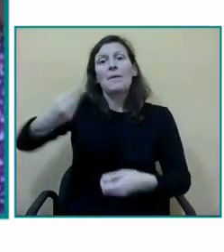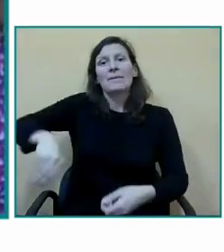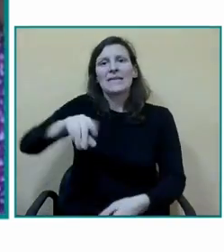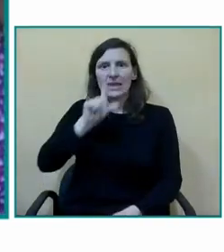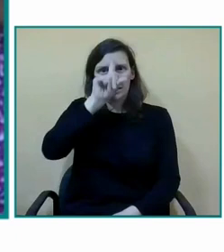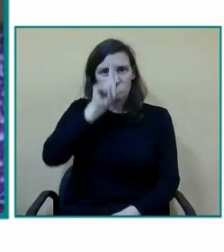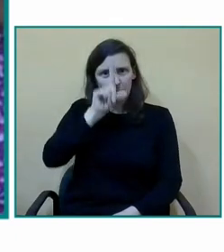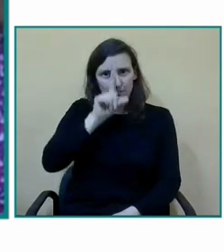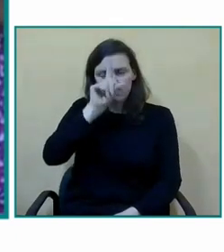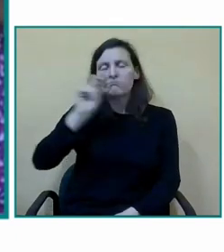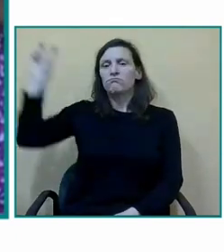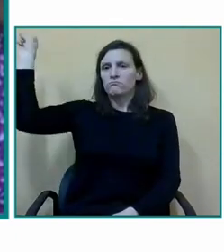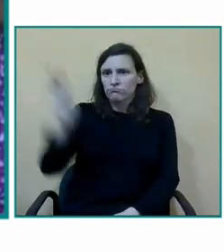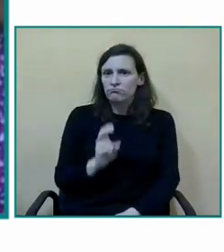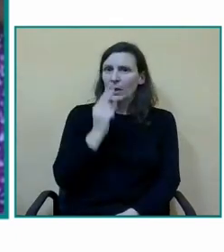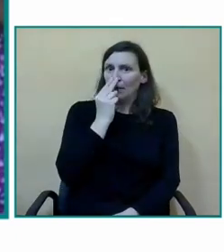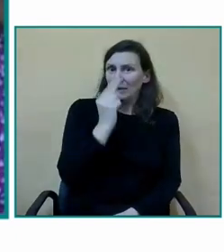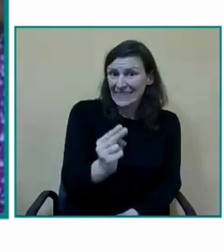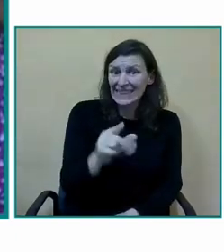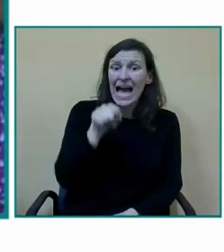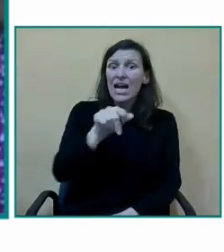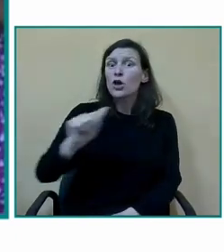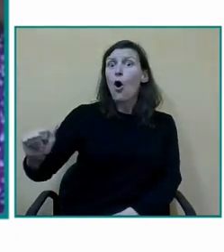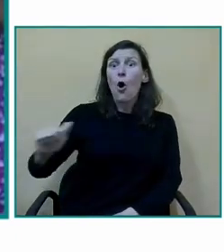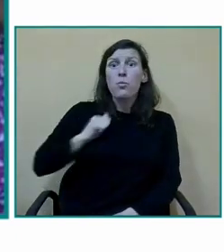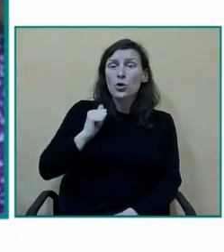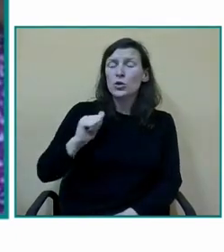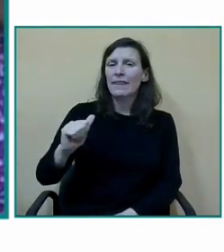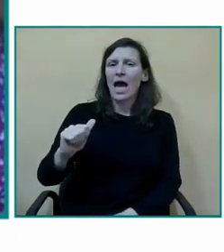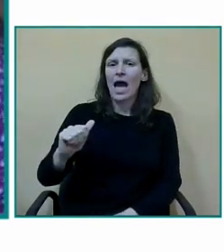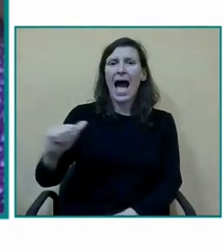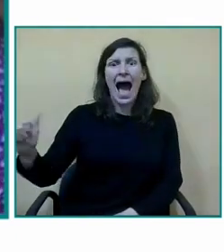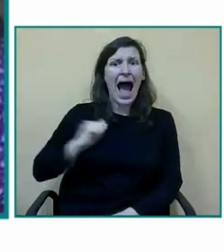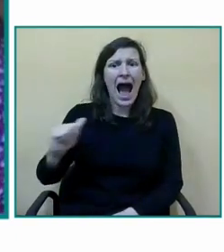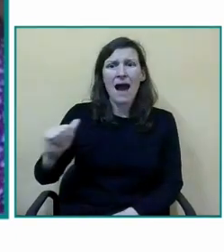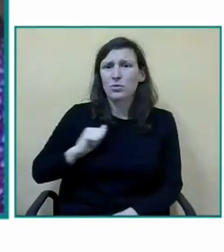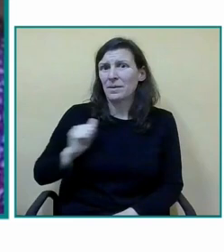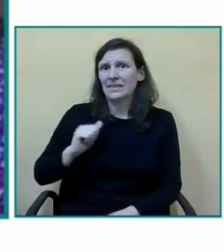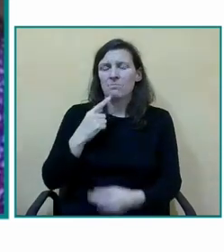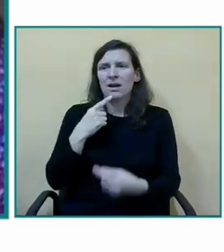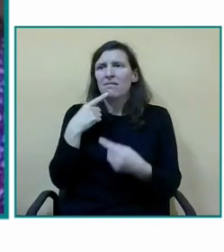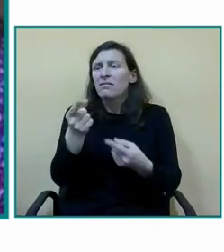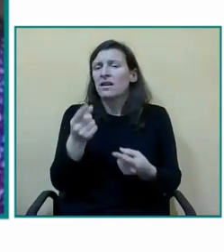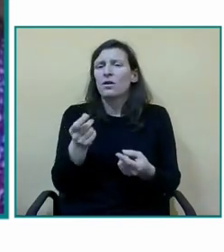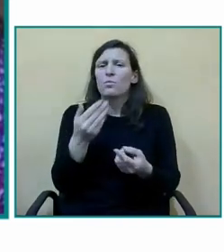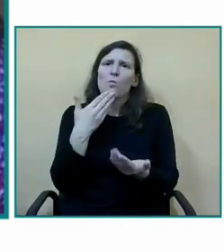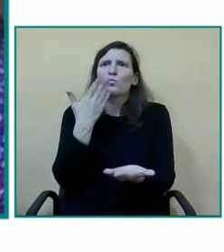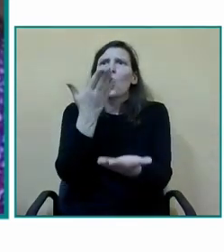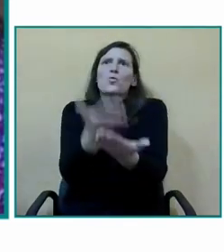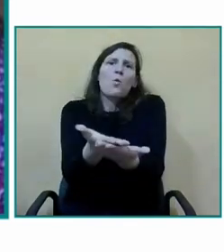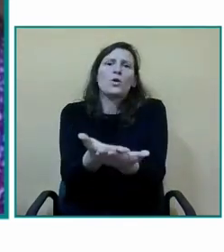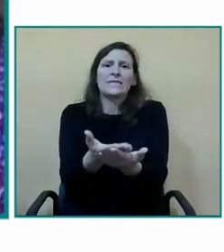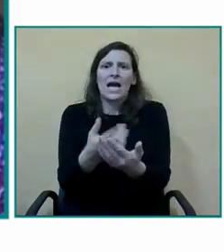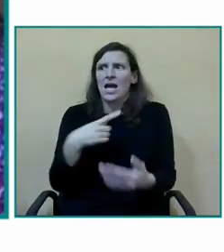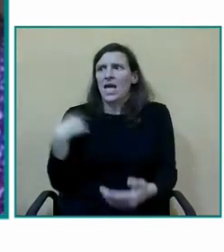y justamente aprovechamos la oportunidad para hacerle esa propuesta que no es